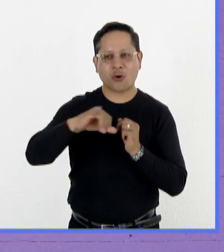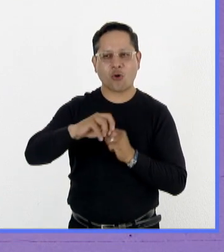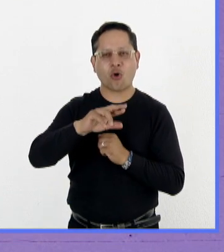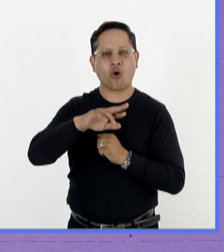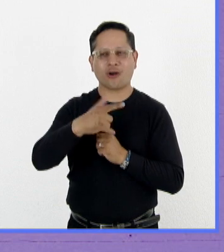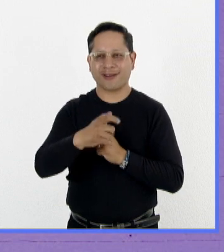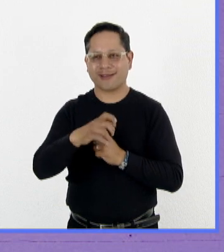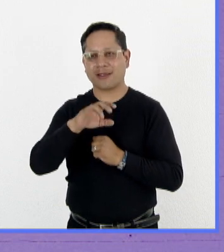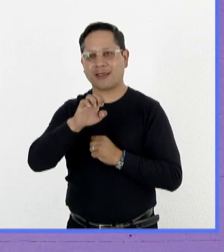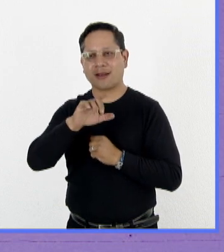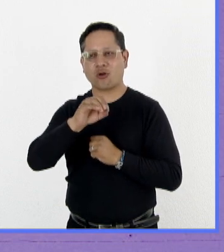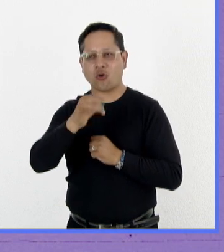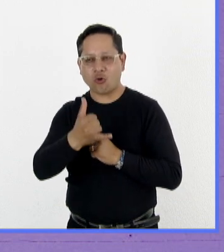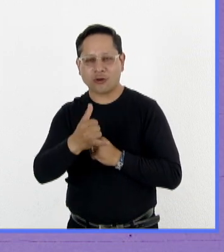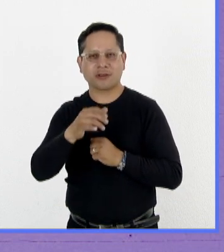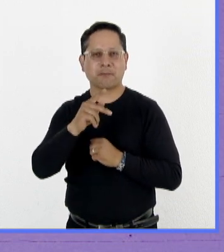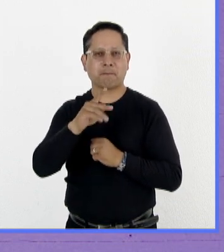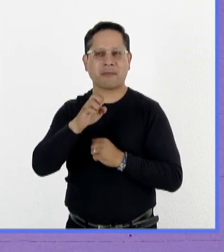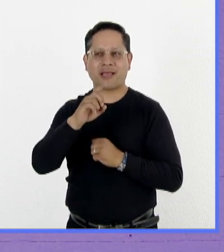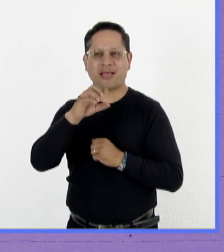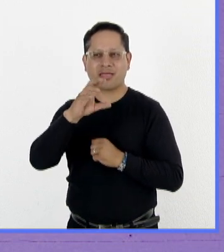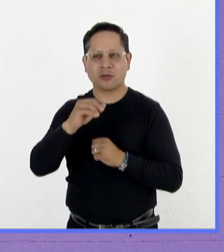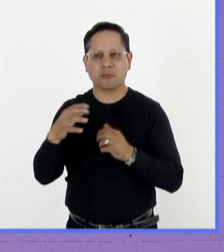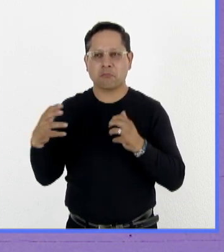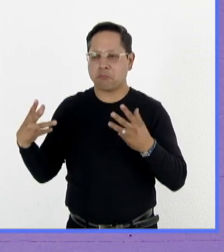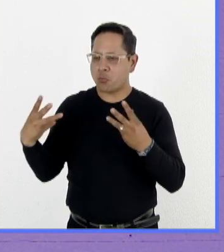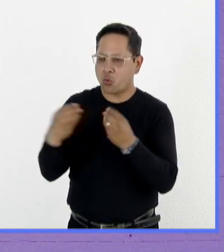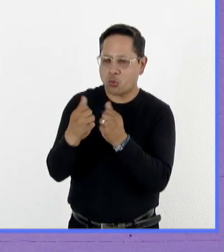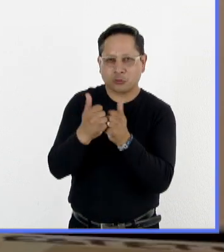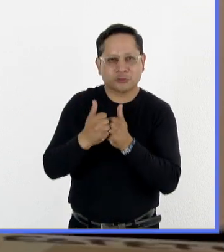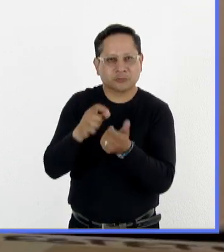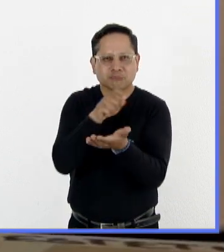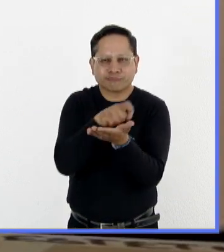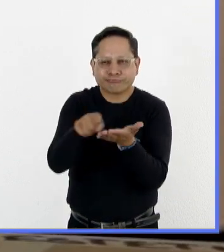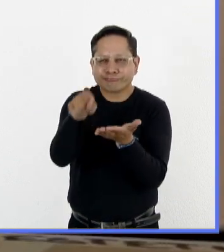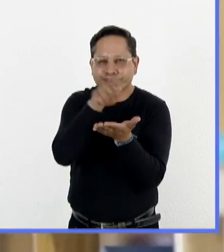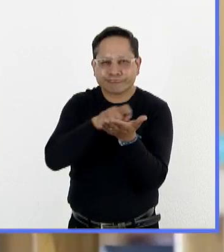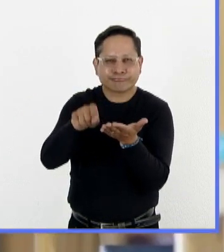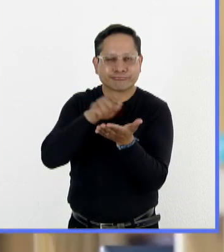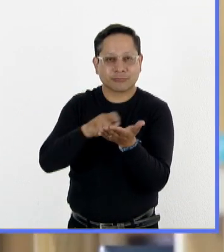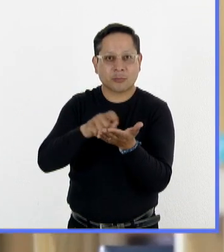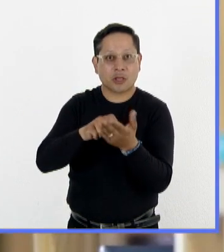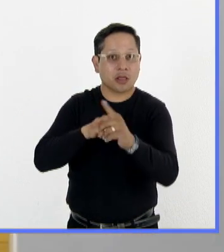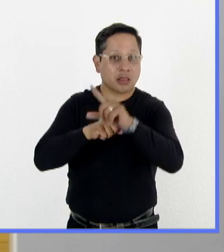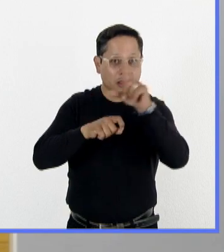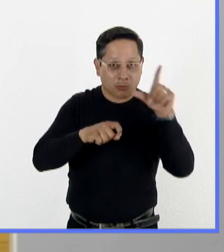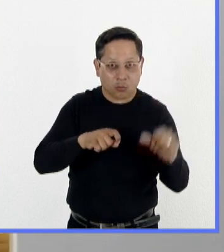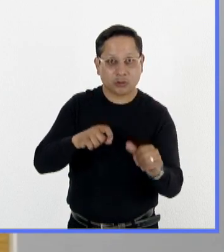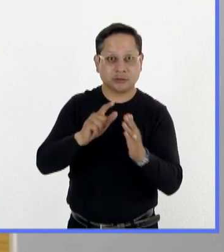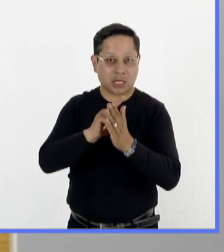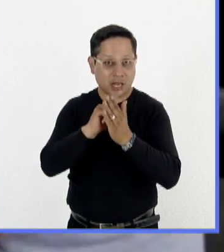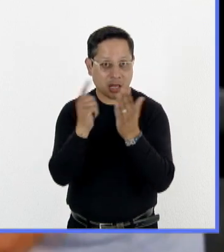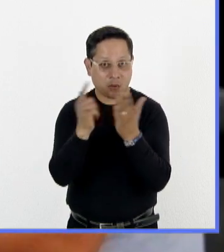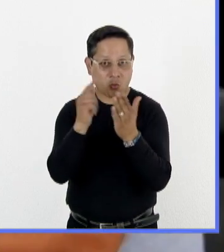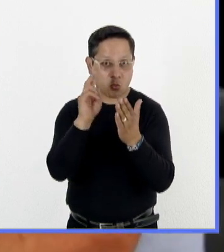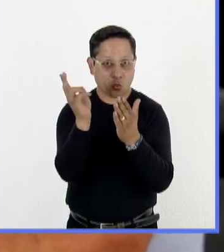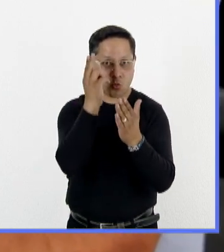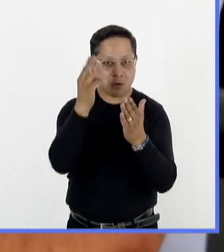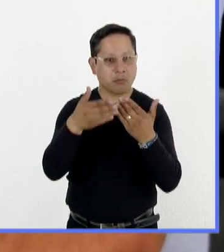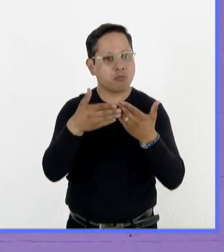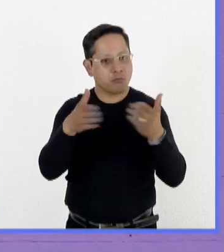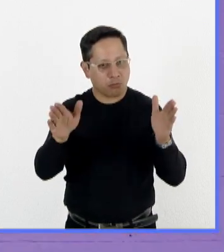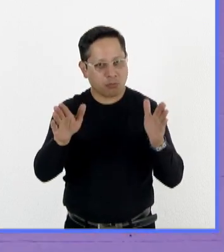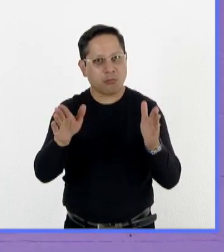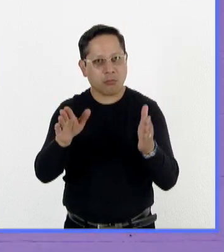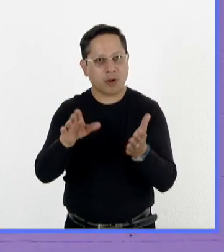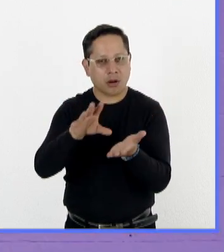Pedro Ángel Palau para poder hacer el proceso completo de escritura. Y luego Libros UNAM publicará este año esta novela.